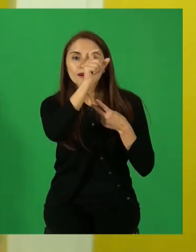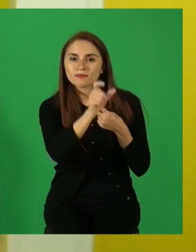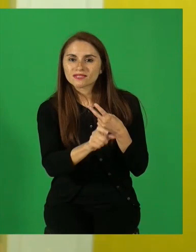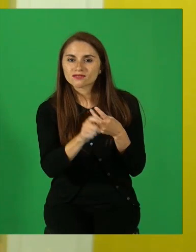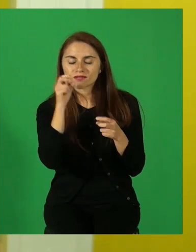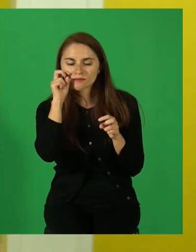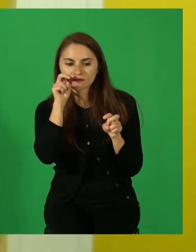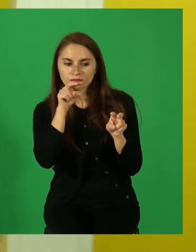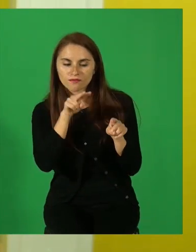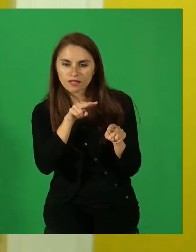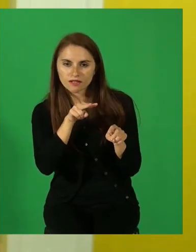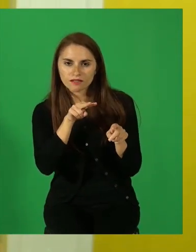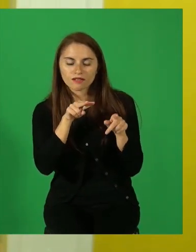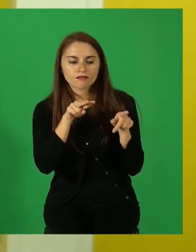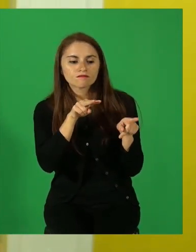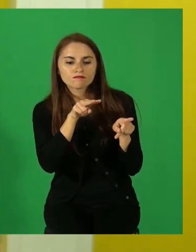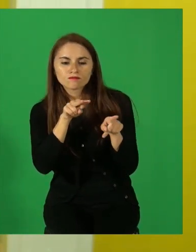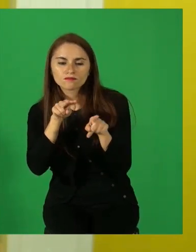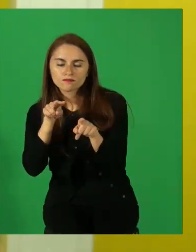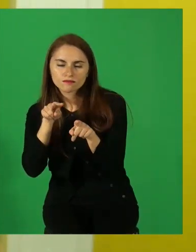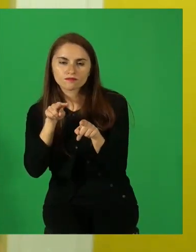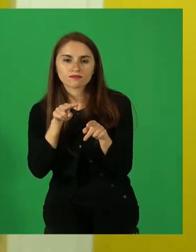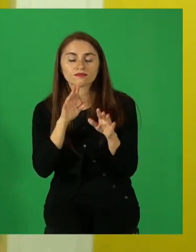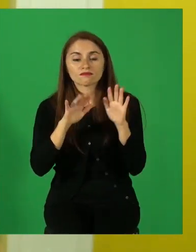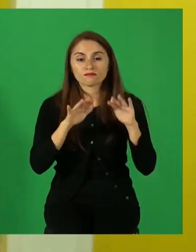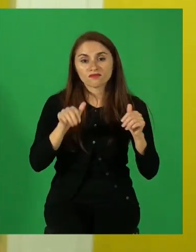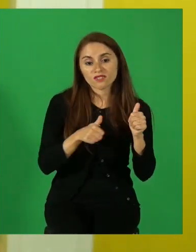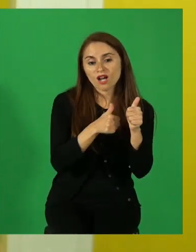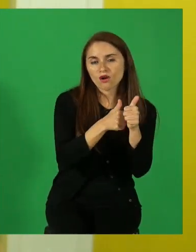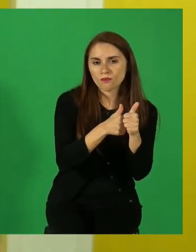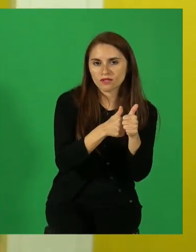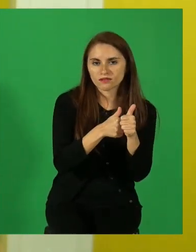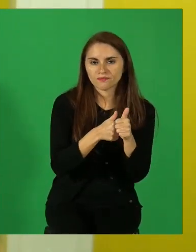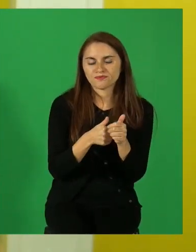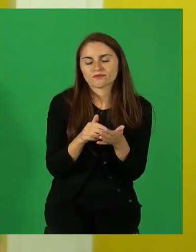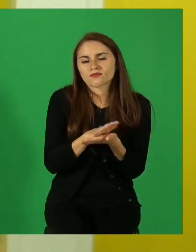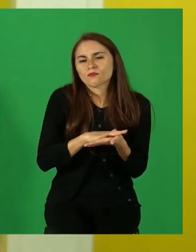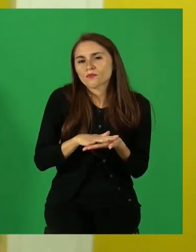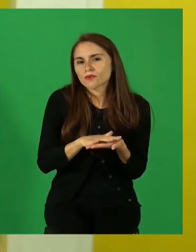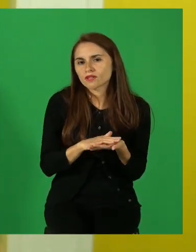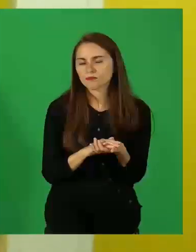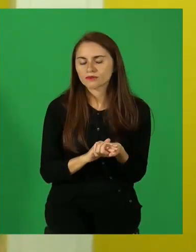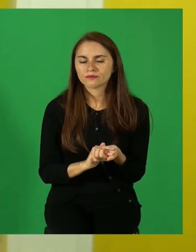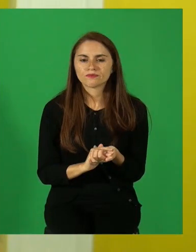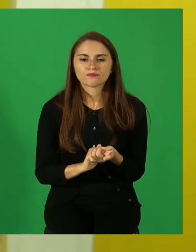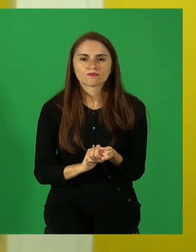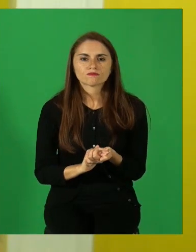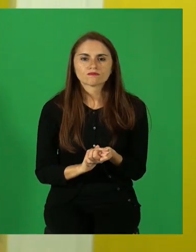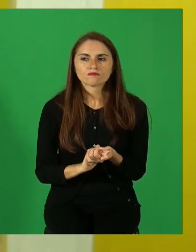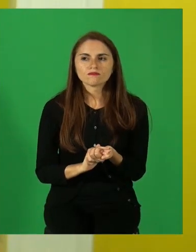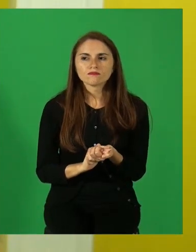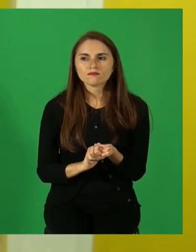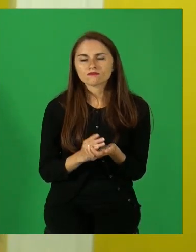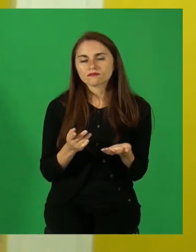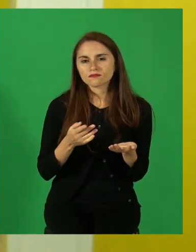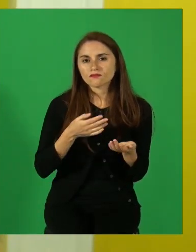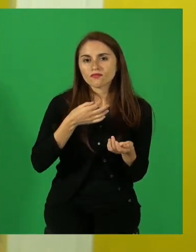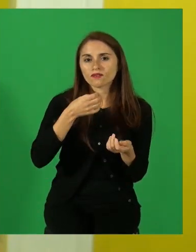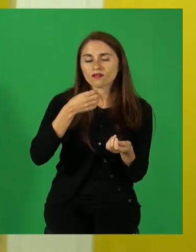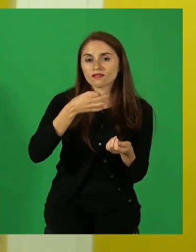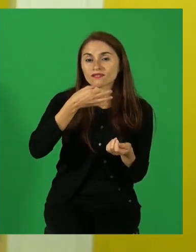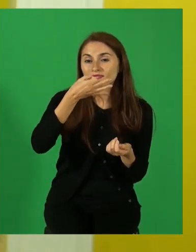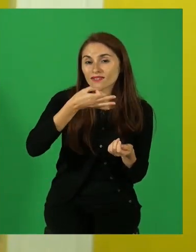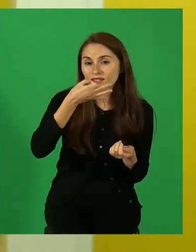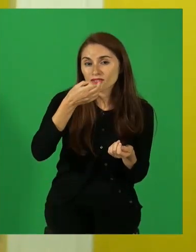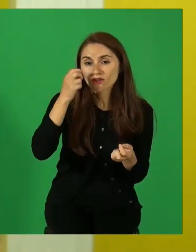él sí participa de algunas acciones. Por ejemplo, el narrador testigo